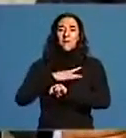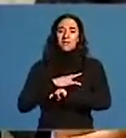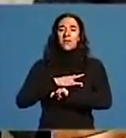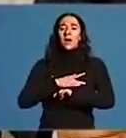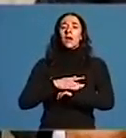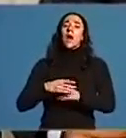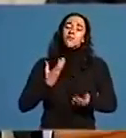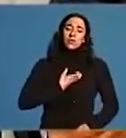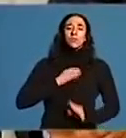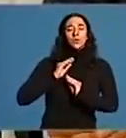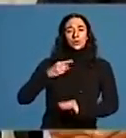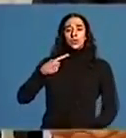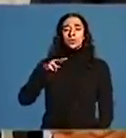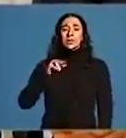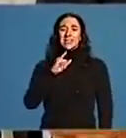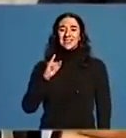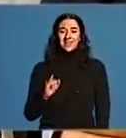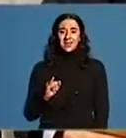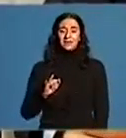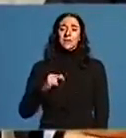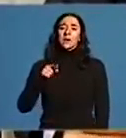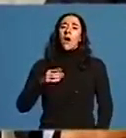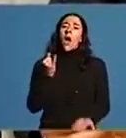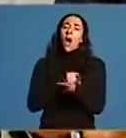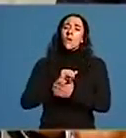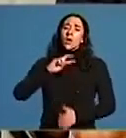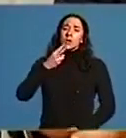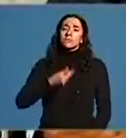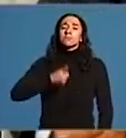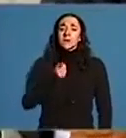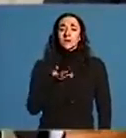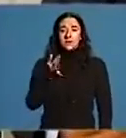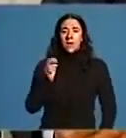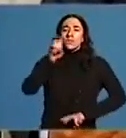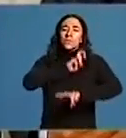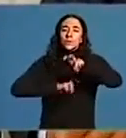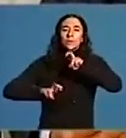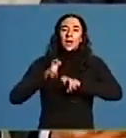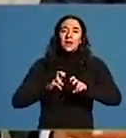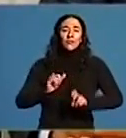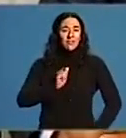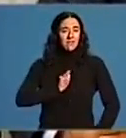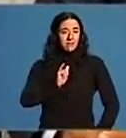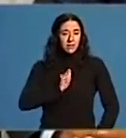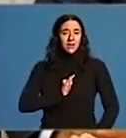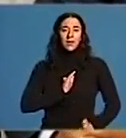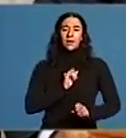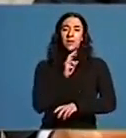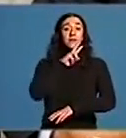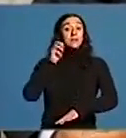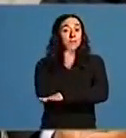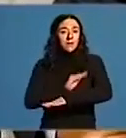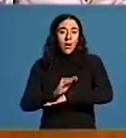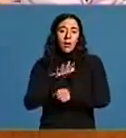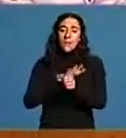o Concello de Guitiriz. Habrá outras dúas aulas máis, buscando esa identidad que as reservas da biosfera